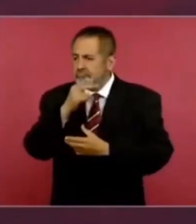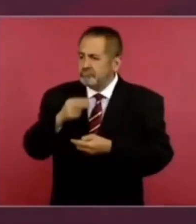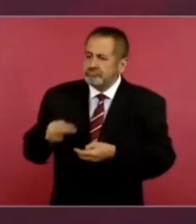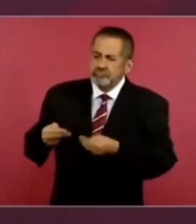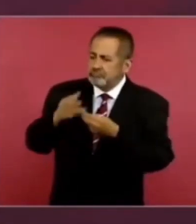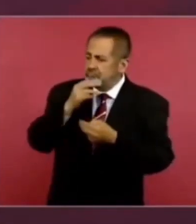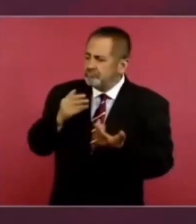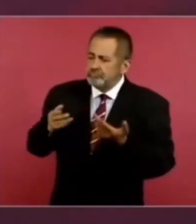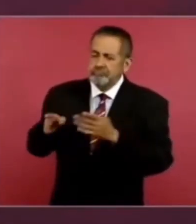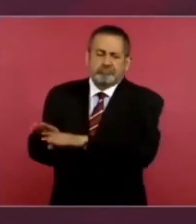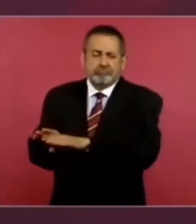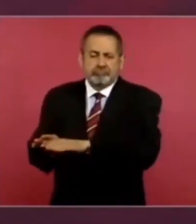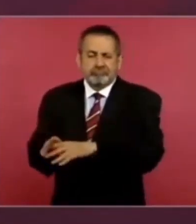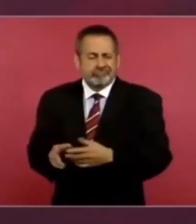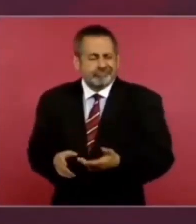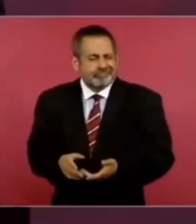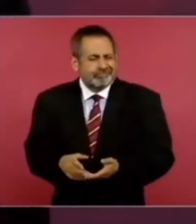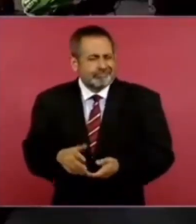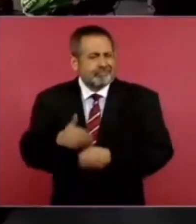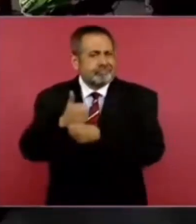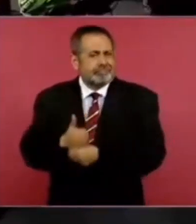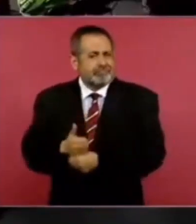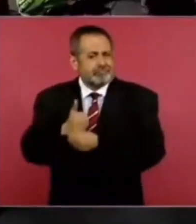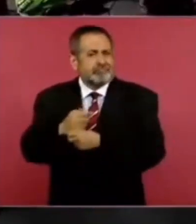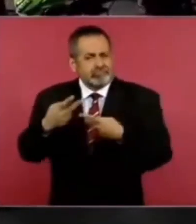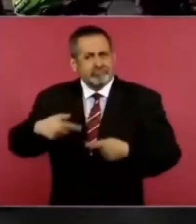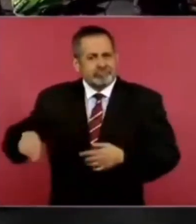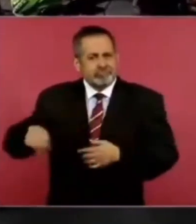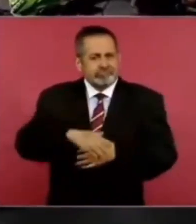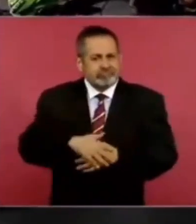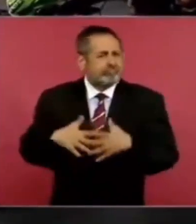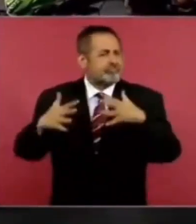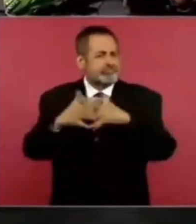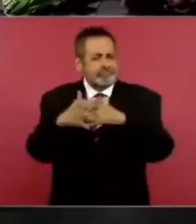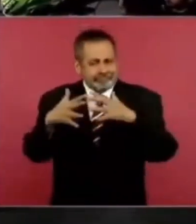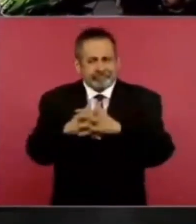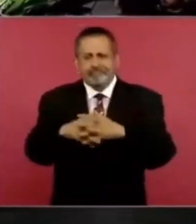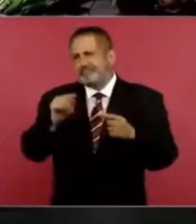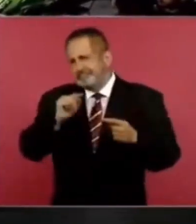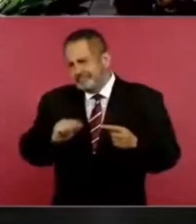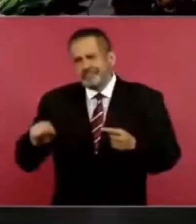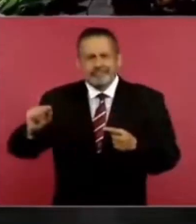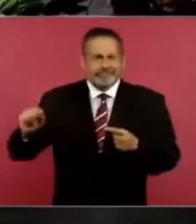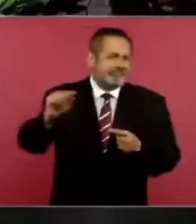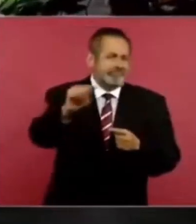En todas las guerras, en todas las confrontaciones.